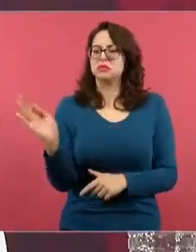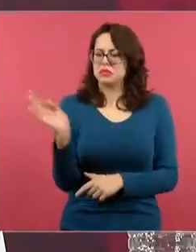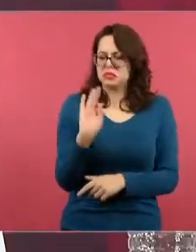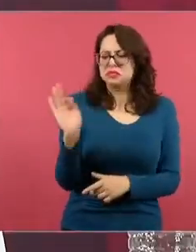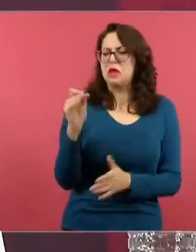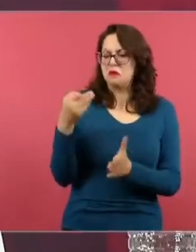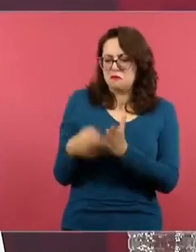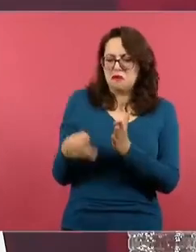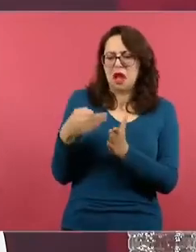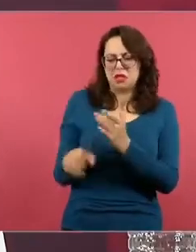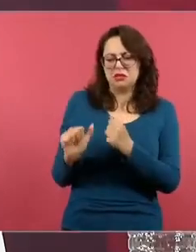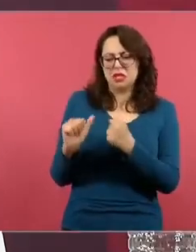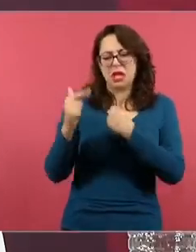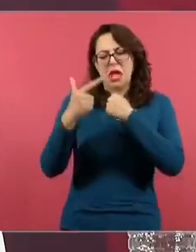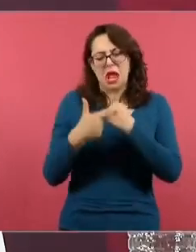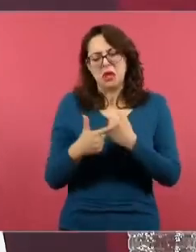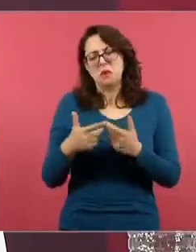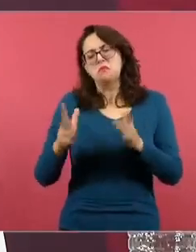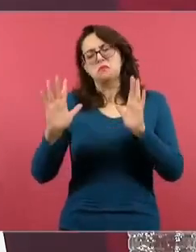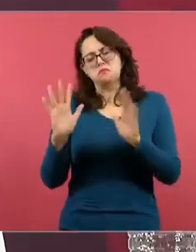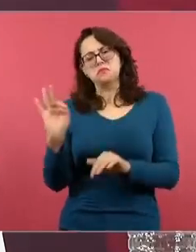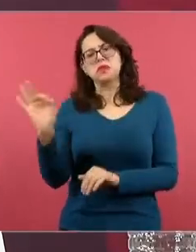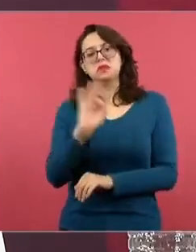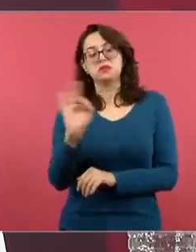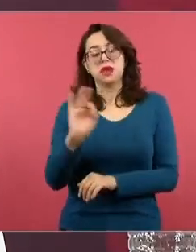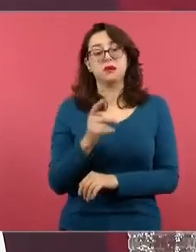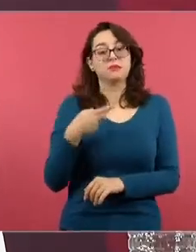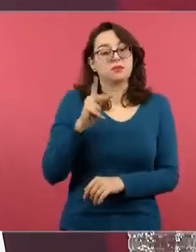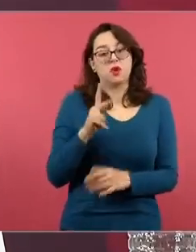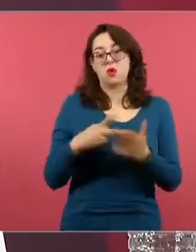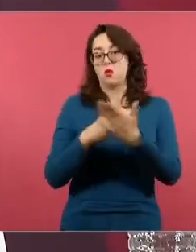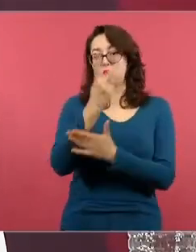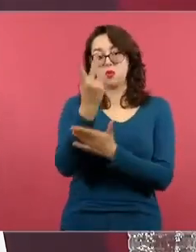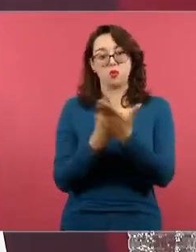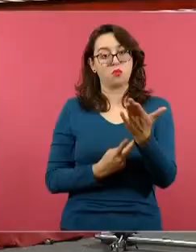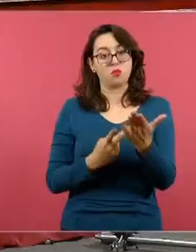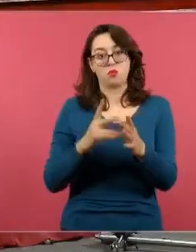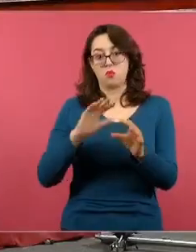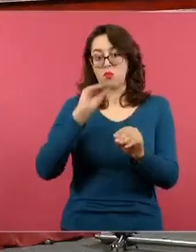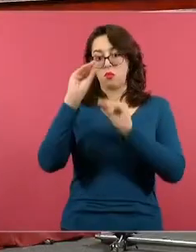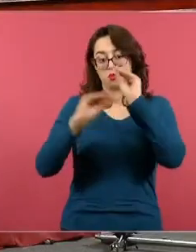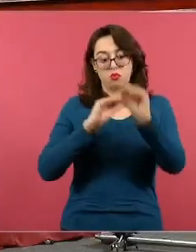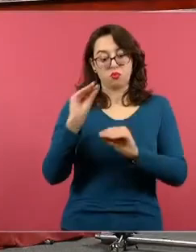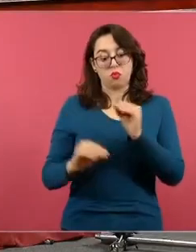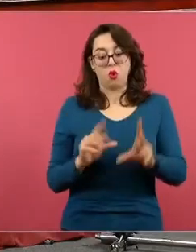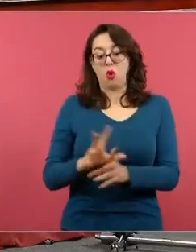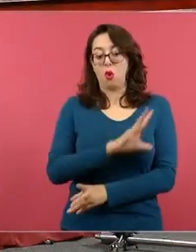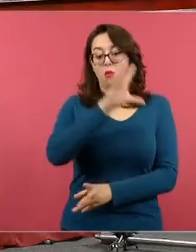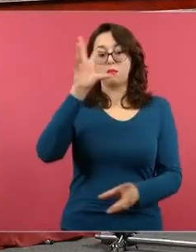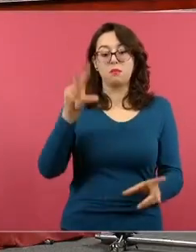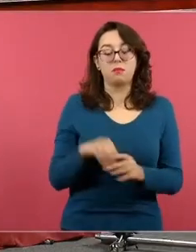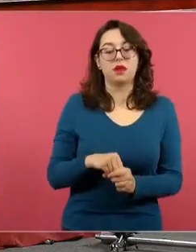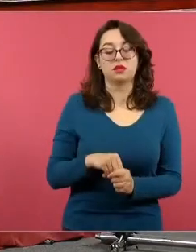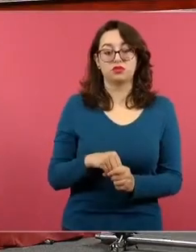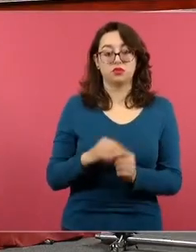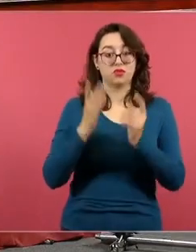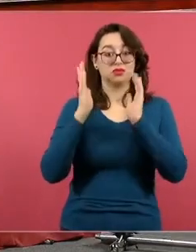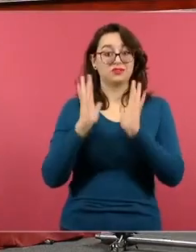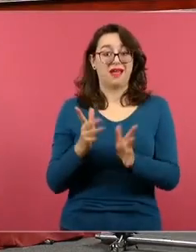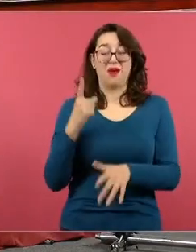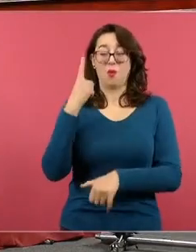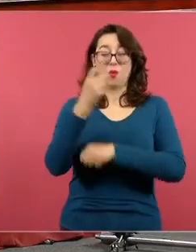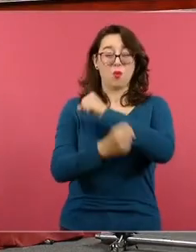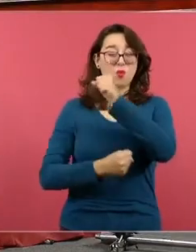vamos a conocer todo el proyecto los maestros y las maestras lo han estado trabajando durante todo el año escolar pasado